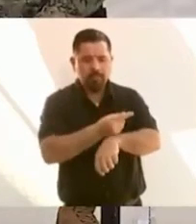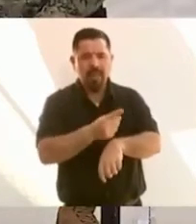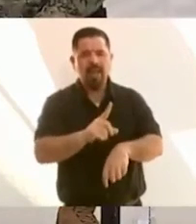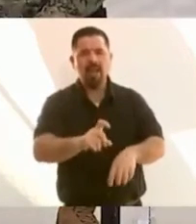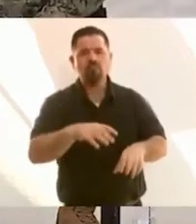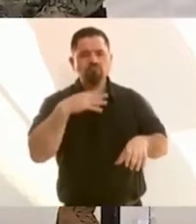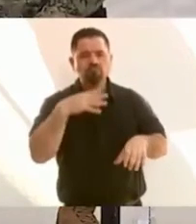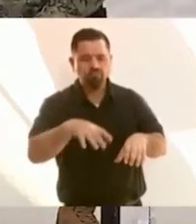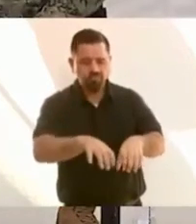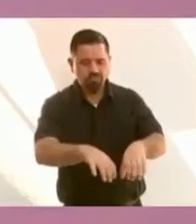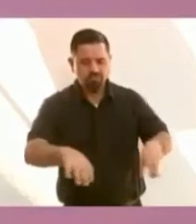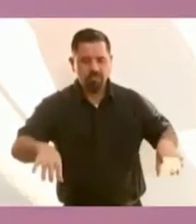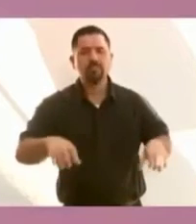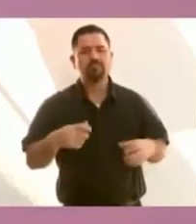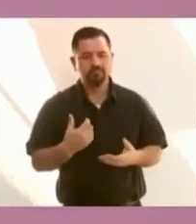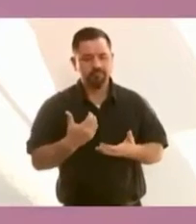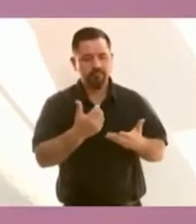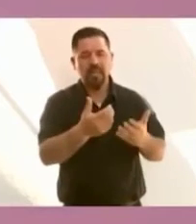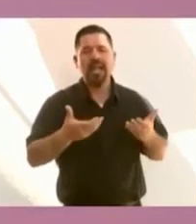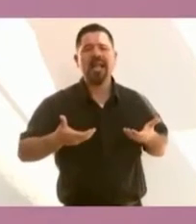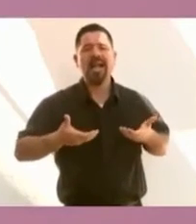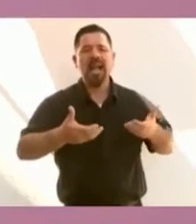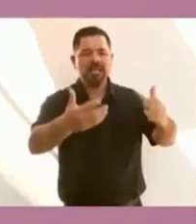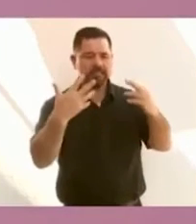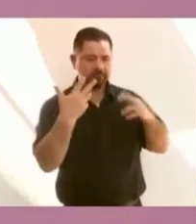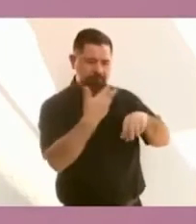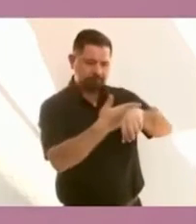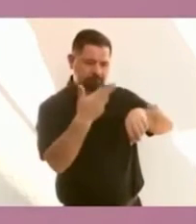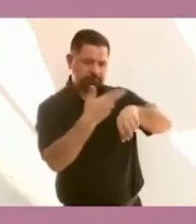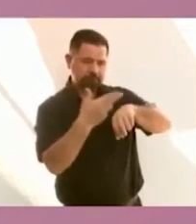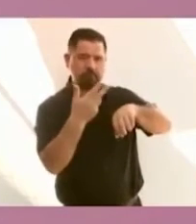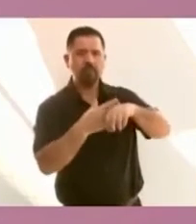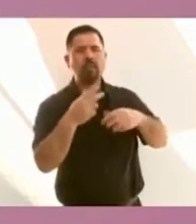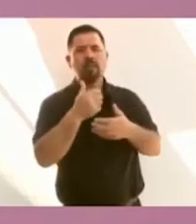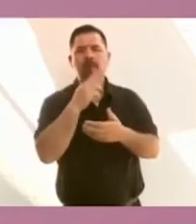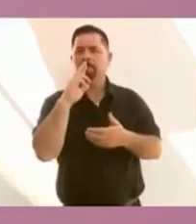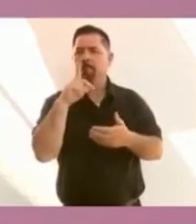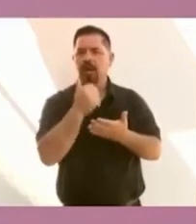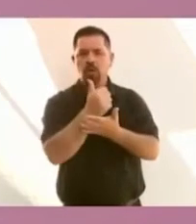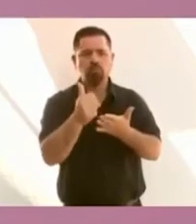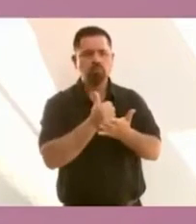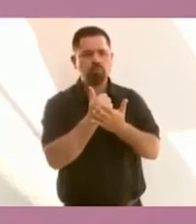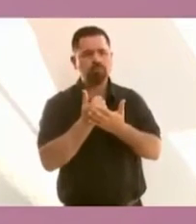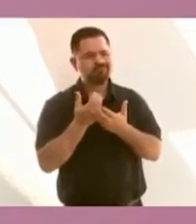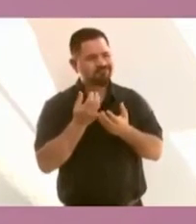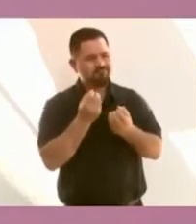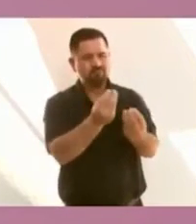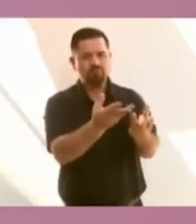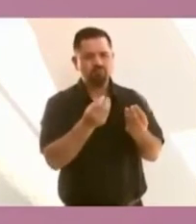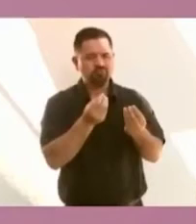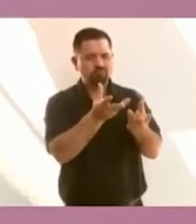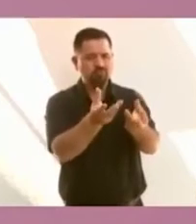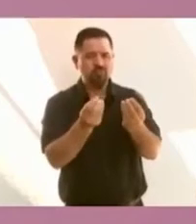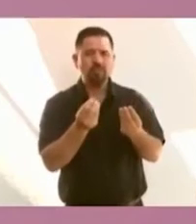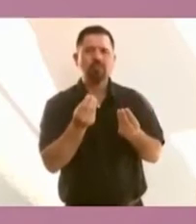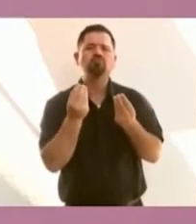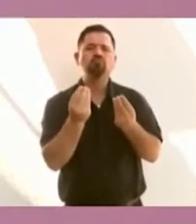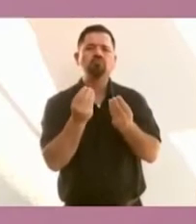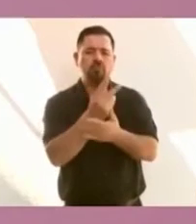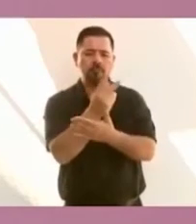para que haya mejoras urbanas. Y va a haber un amplio programa de